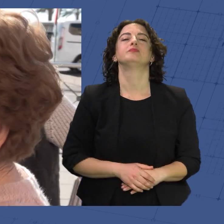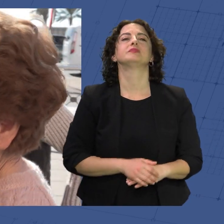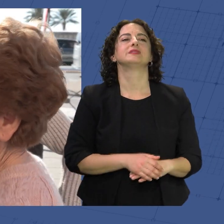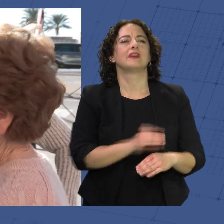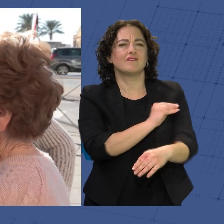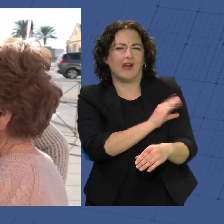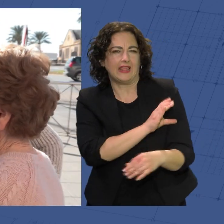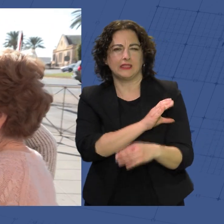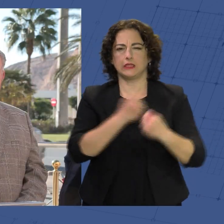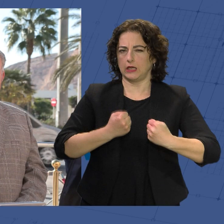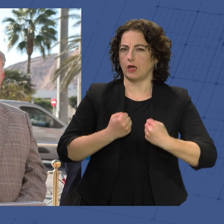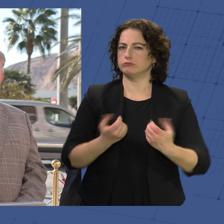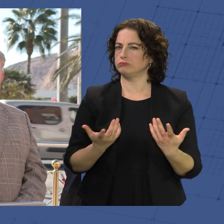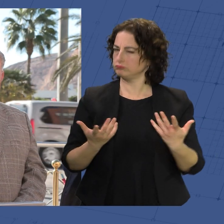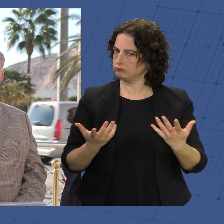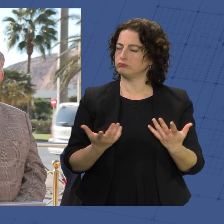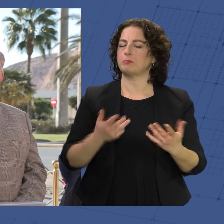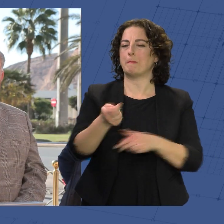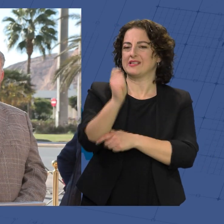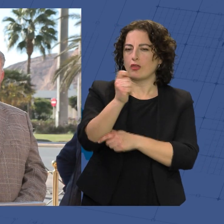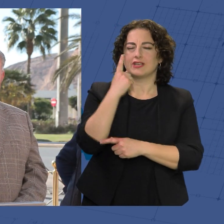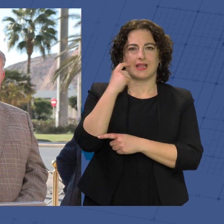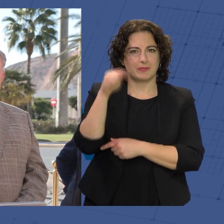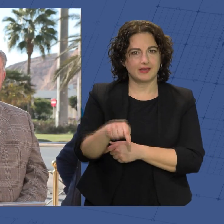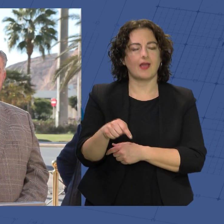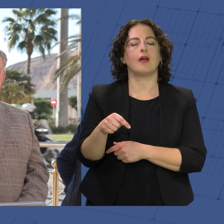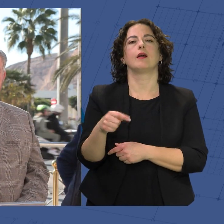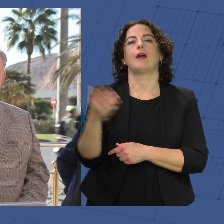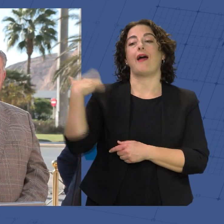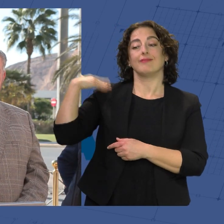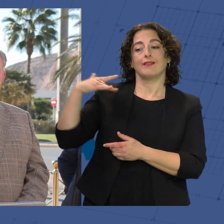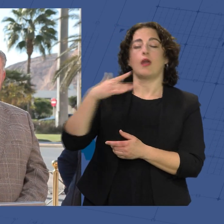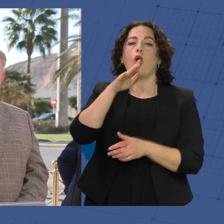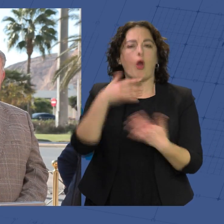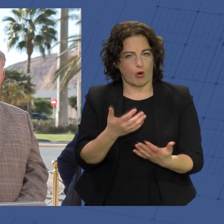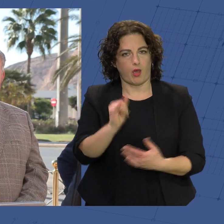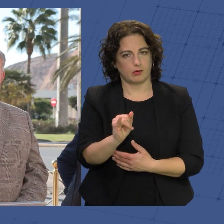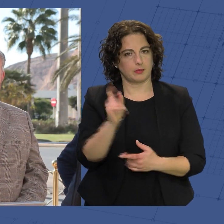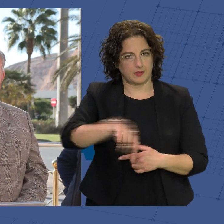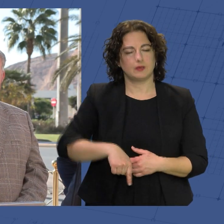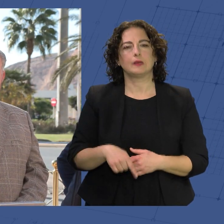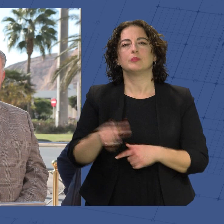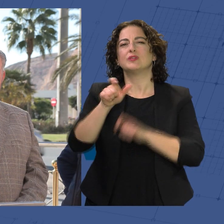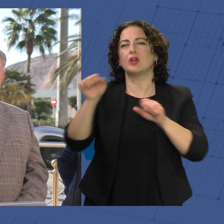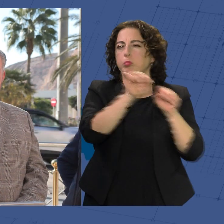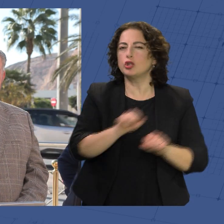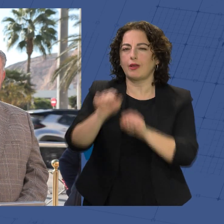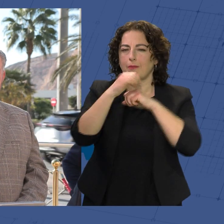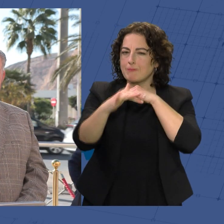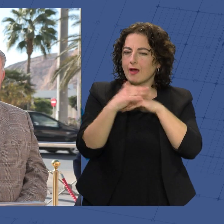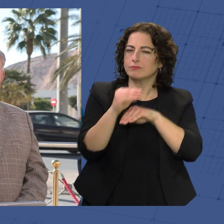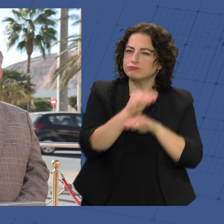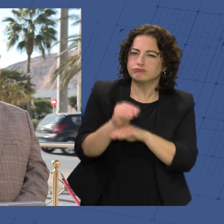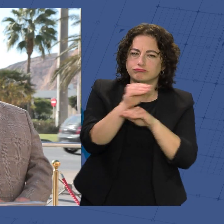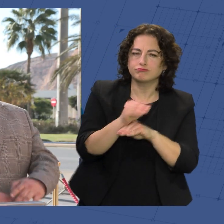los pescadores, de los pescadores de Almería, a los que fueron y a los que son, a los que protegen el mar con mimo para que sea